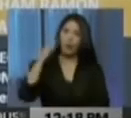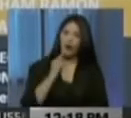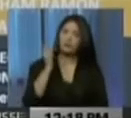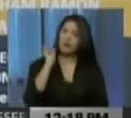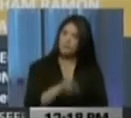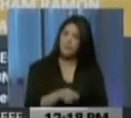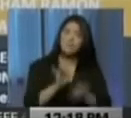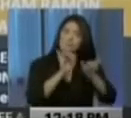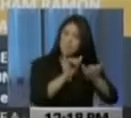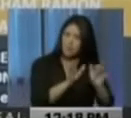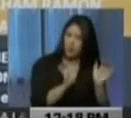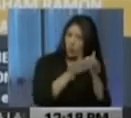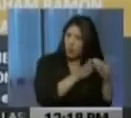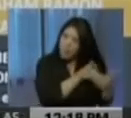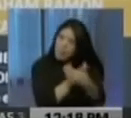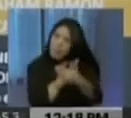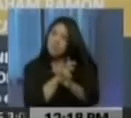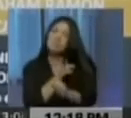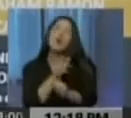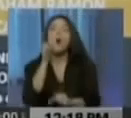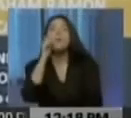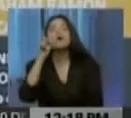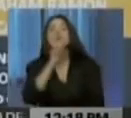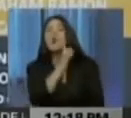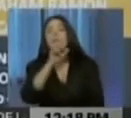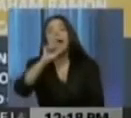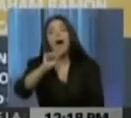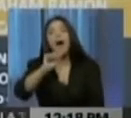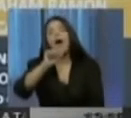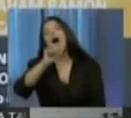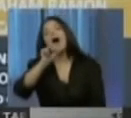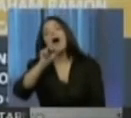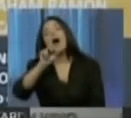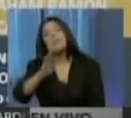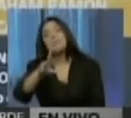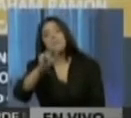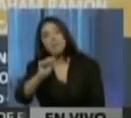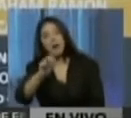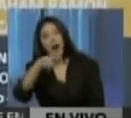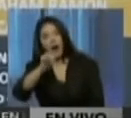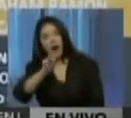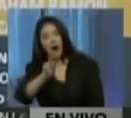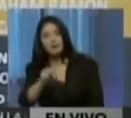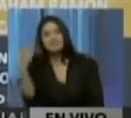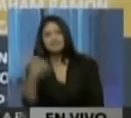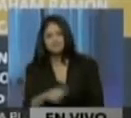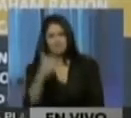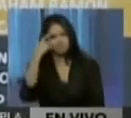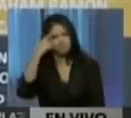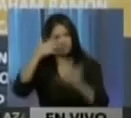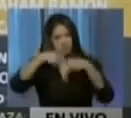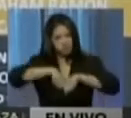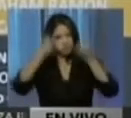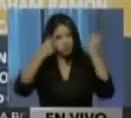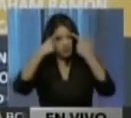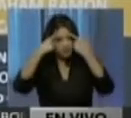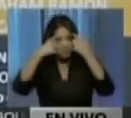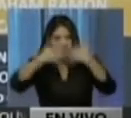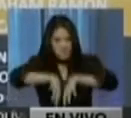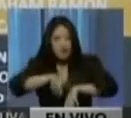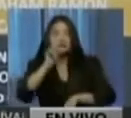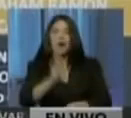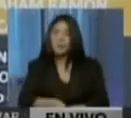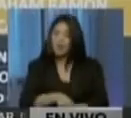por estas turbas es Abraham Ramón Campos Pirela, quien presenta traumatismo cráneoencefálico, también